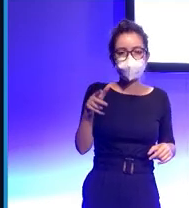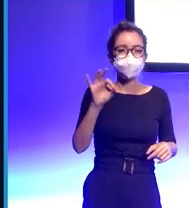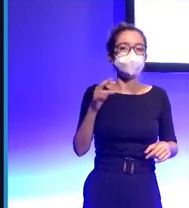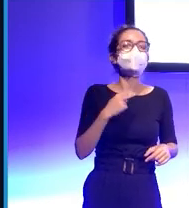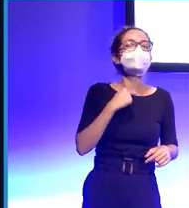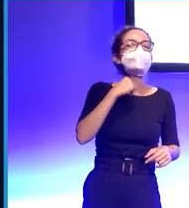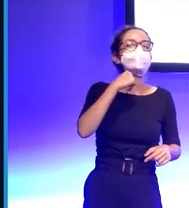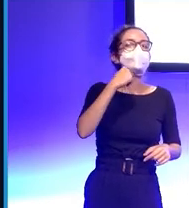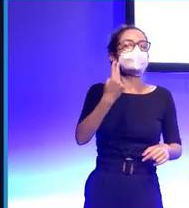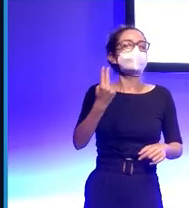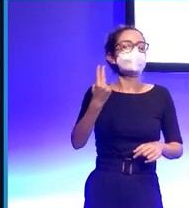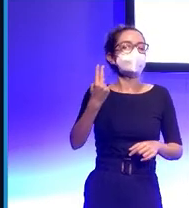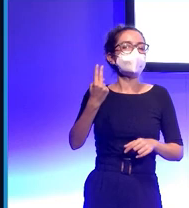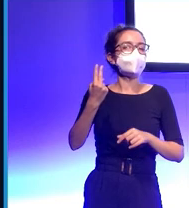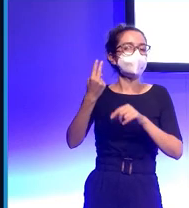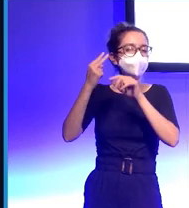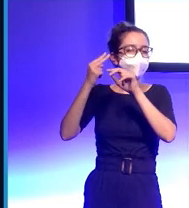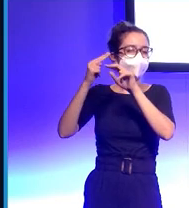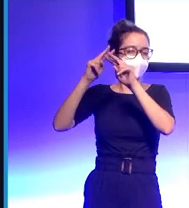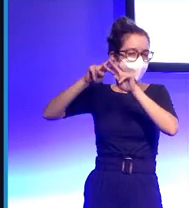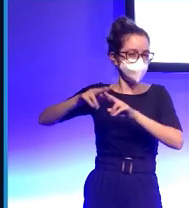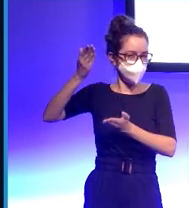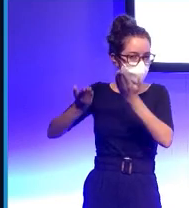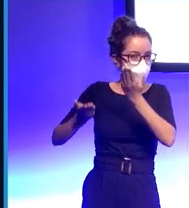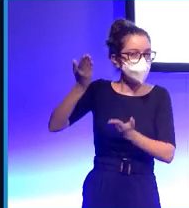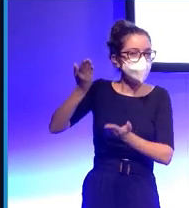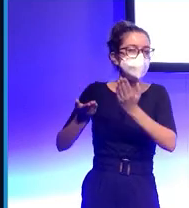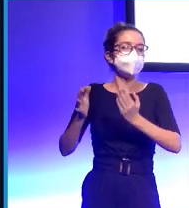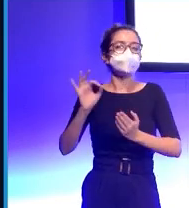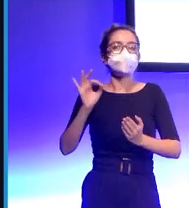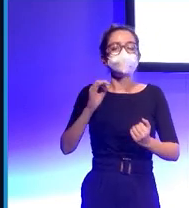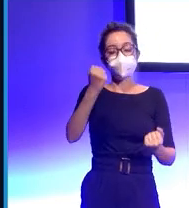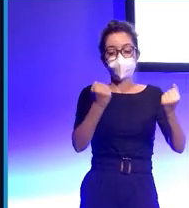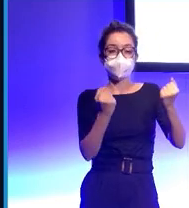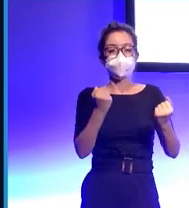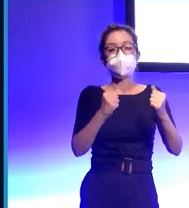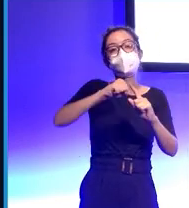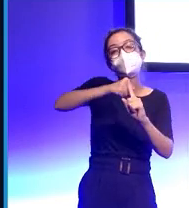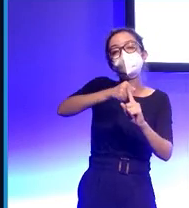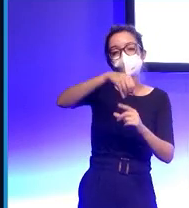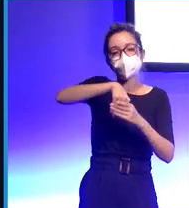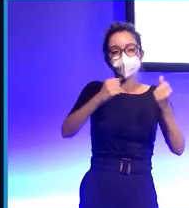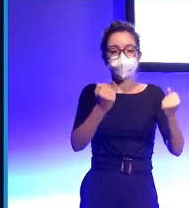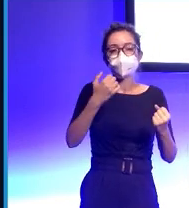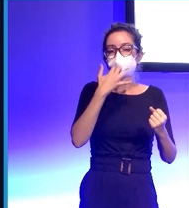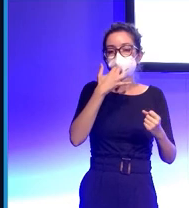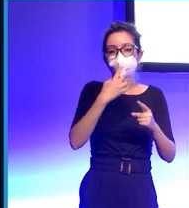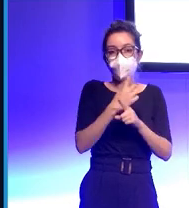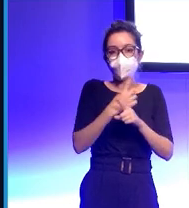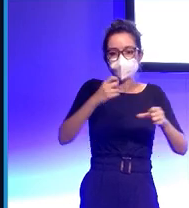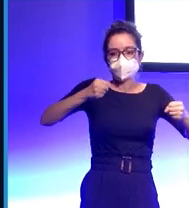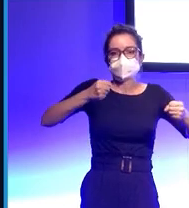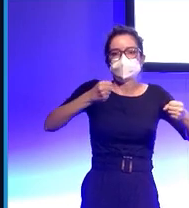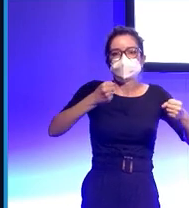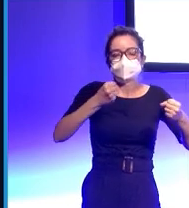interactuando con el navegador automático, tienes sensores de presión en el volante también porque se ha visto que cuando estás nervioso sueles apretar un poco más